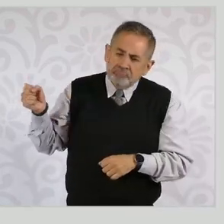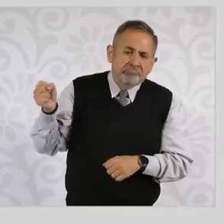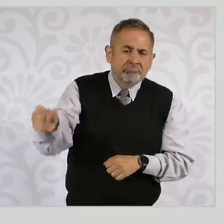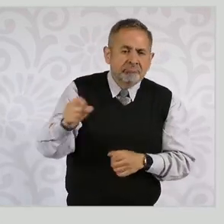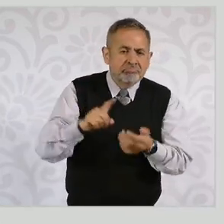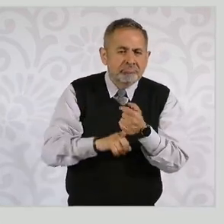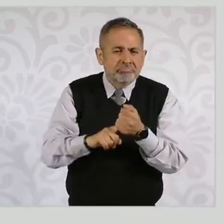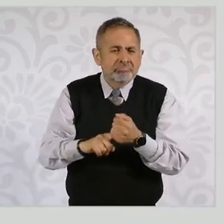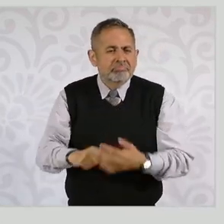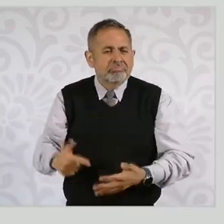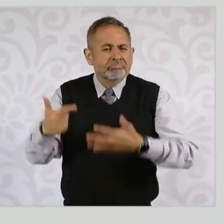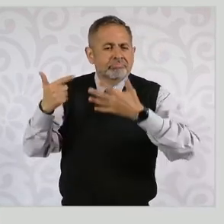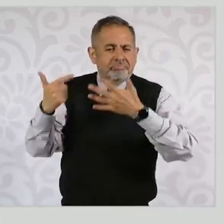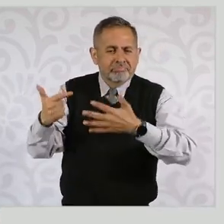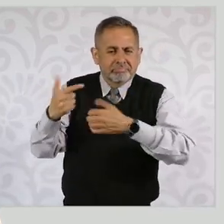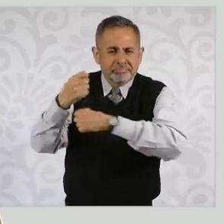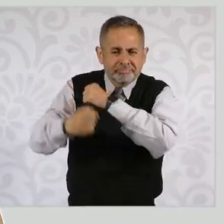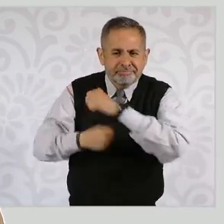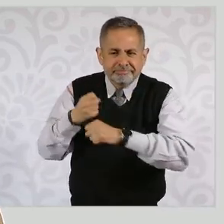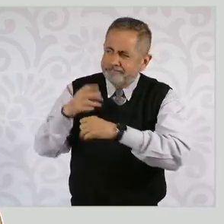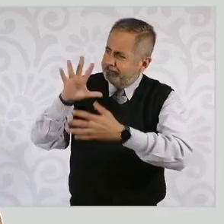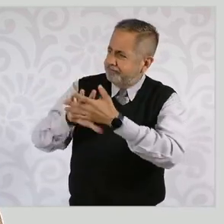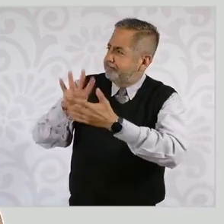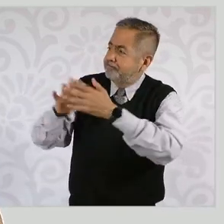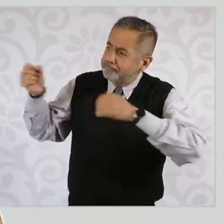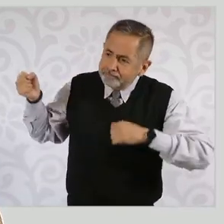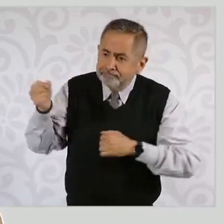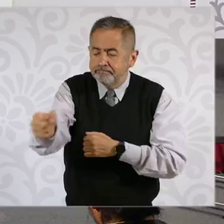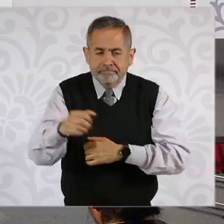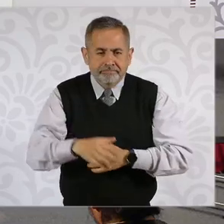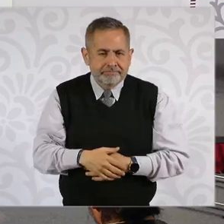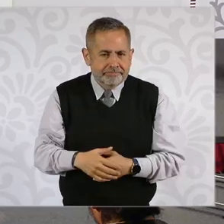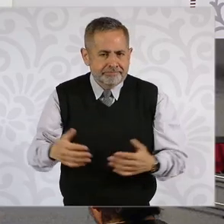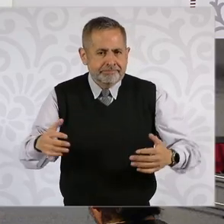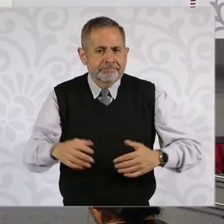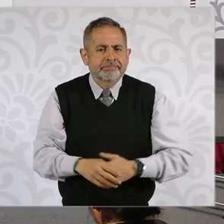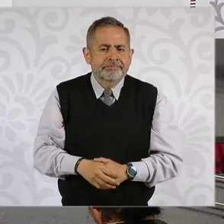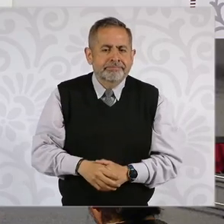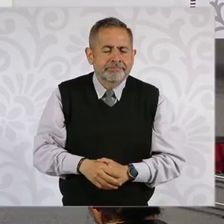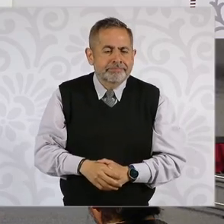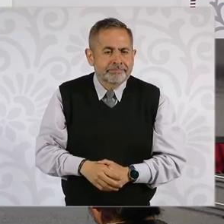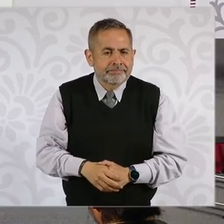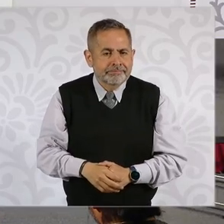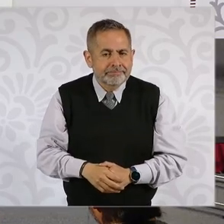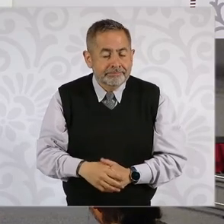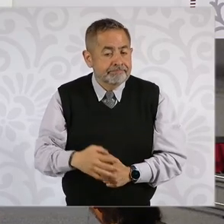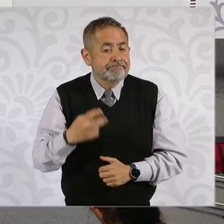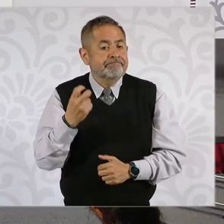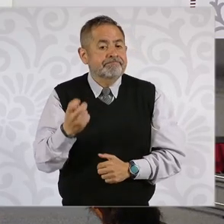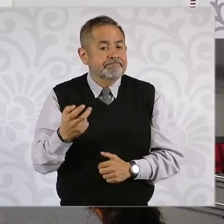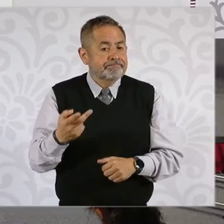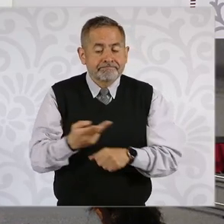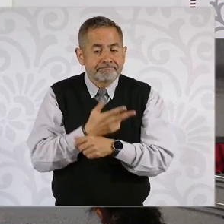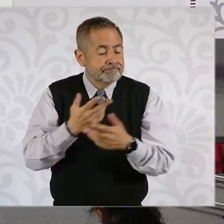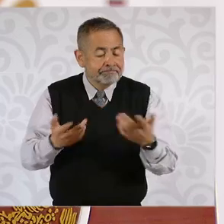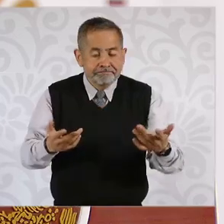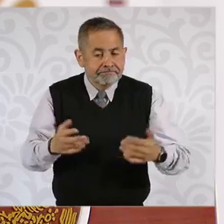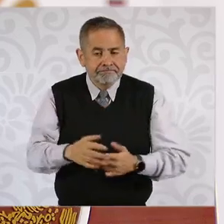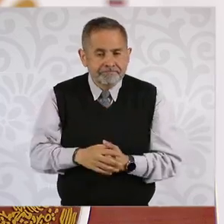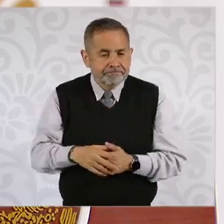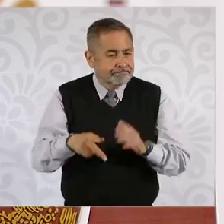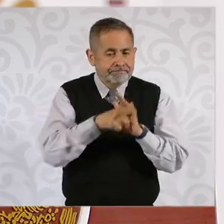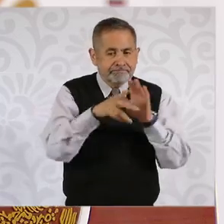con siete años de prisión. Entonces, aquí este